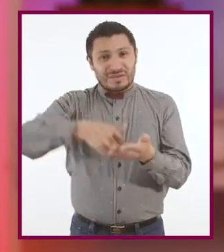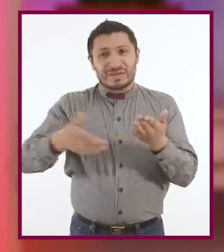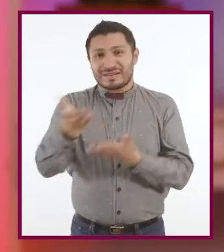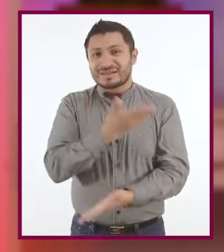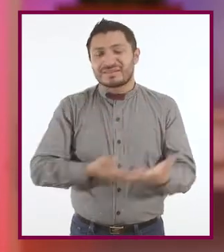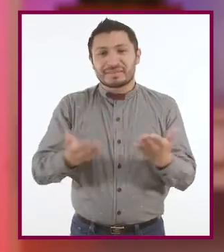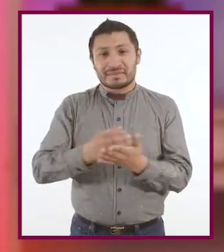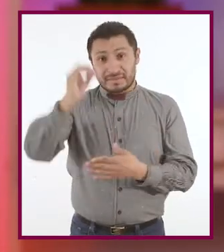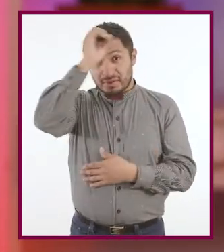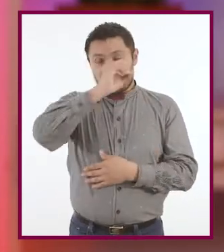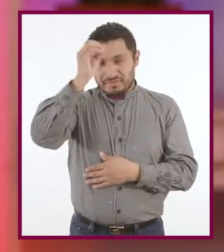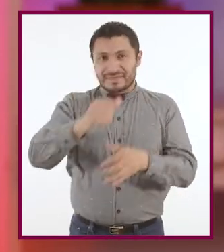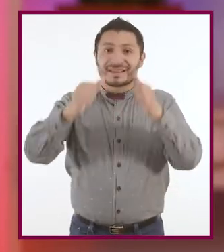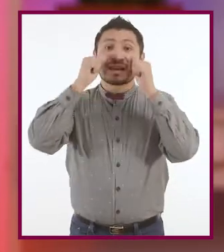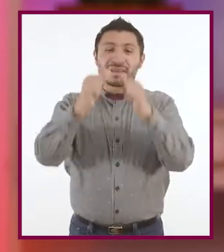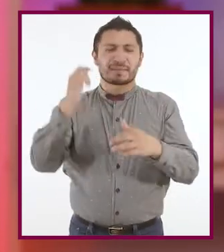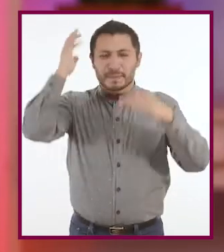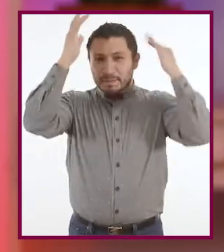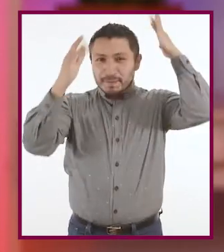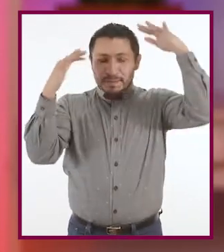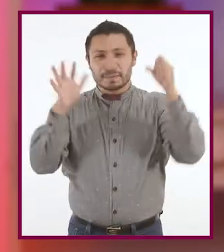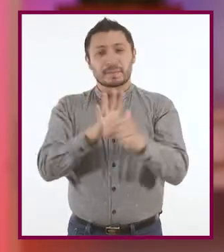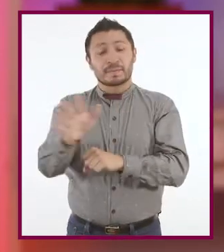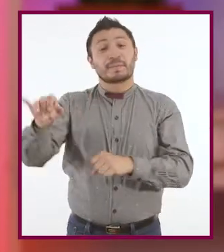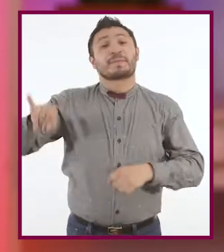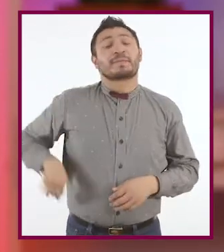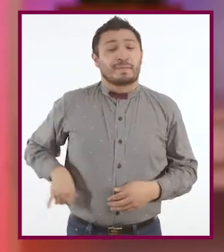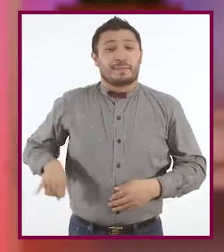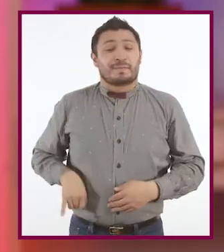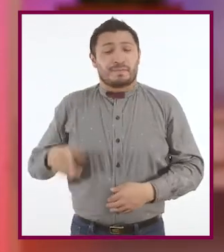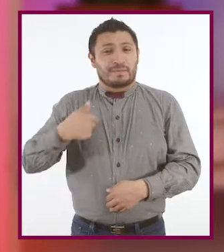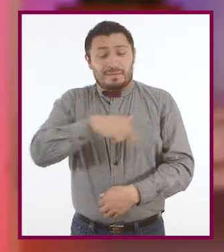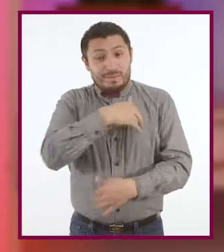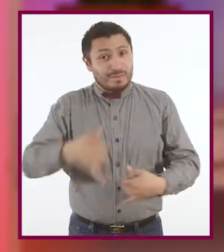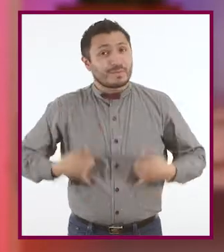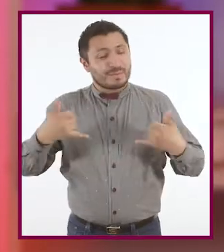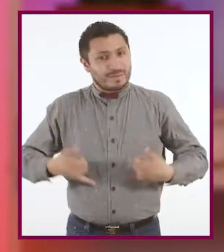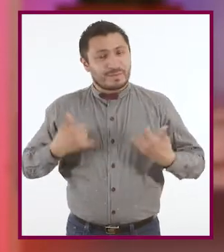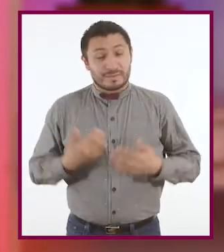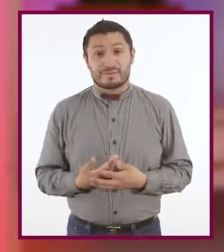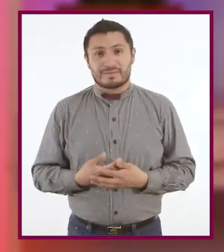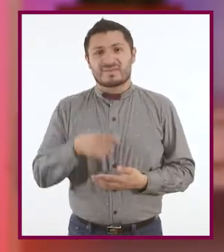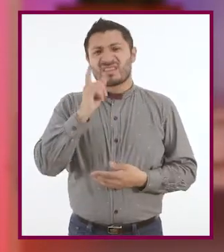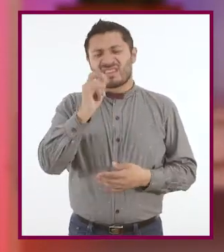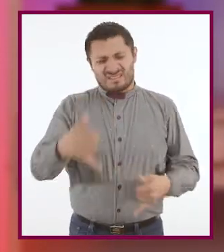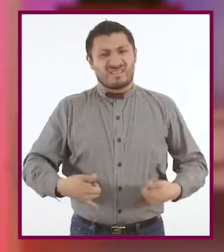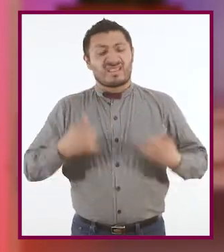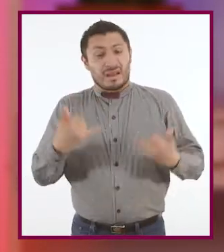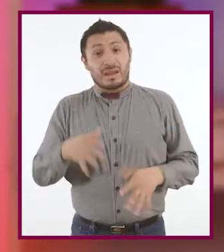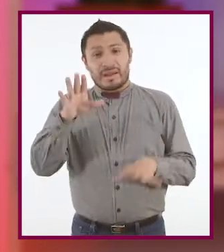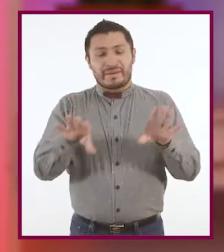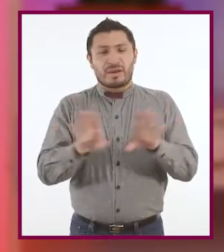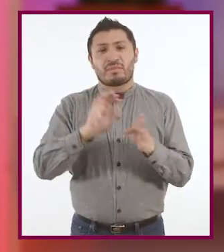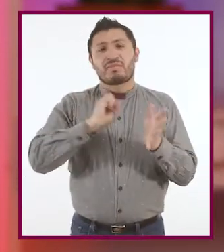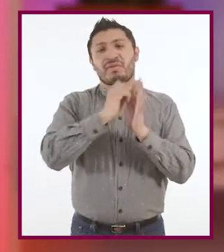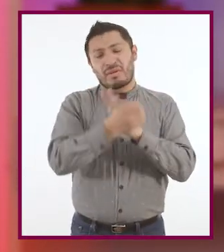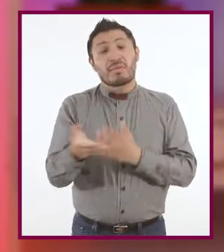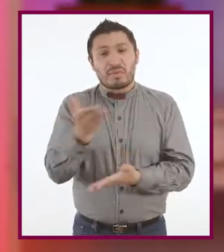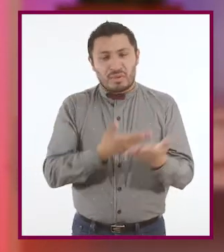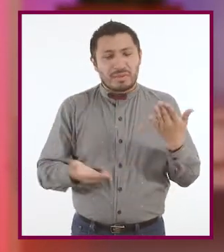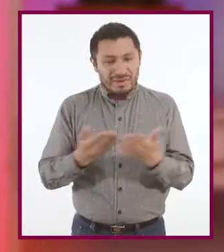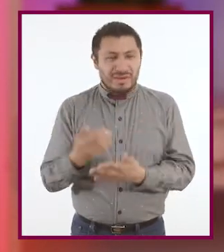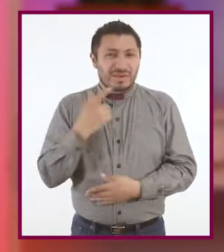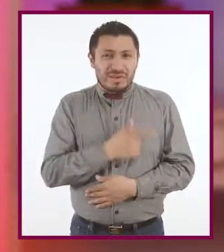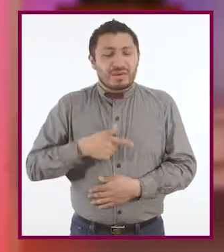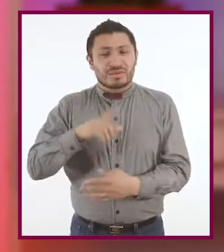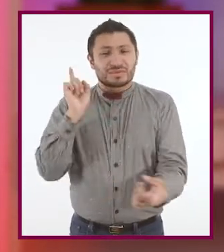compartir opiniones, escuchar y reflexionar sobre aquello que nos involucra como juventud. Ser joven es muchas veces sinónimo de compartir. Nos gusta estar